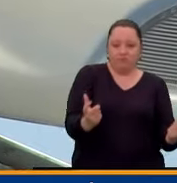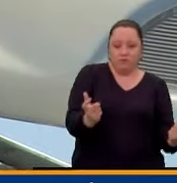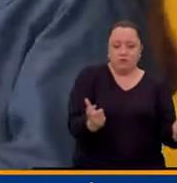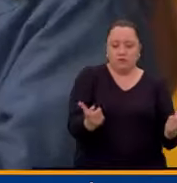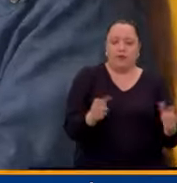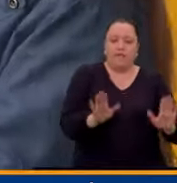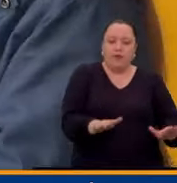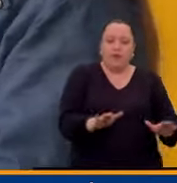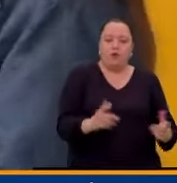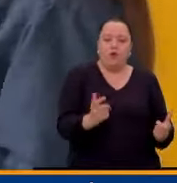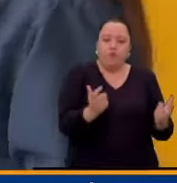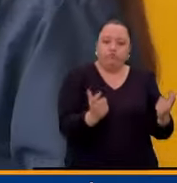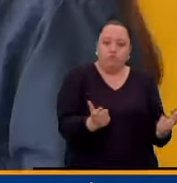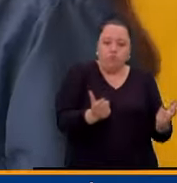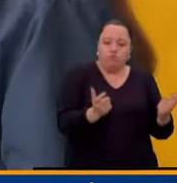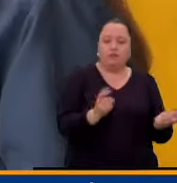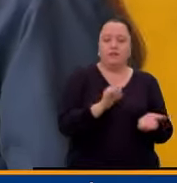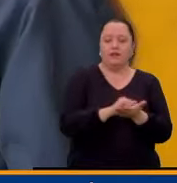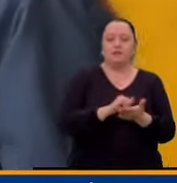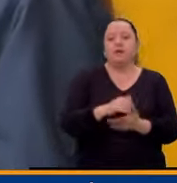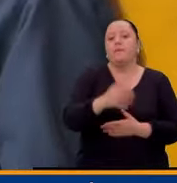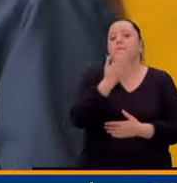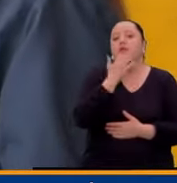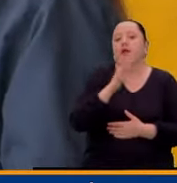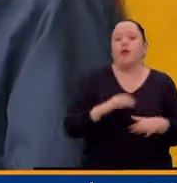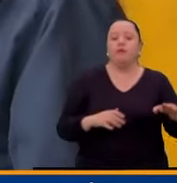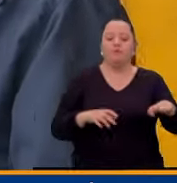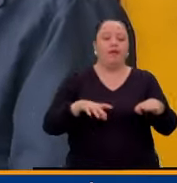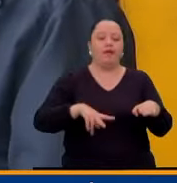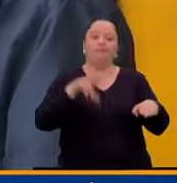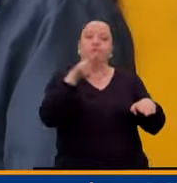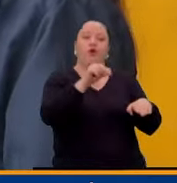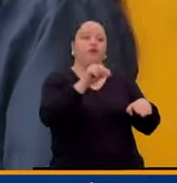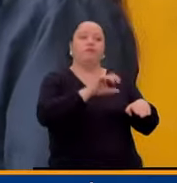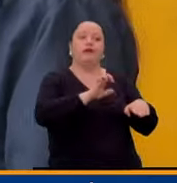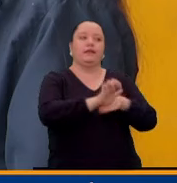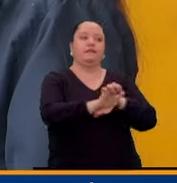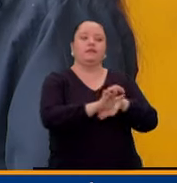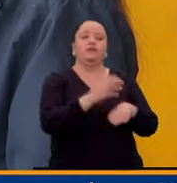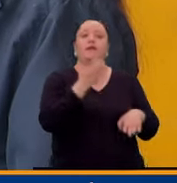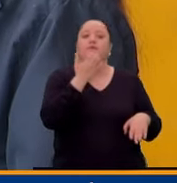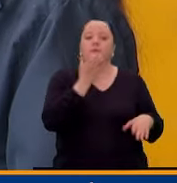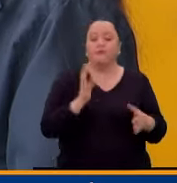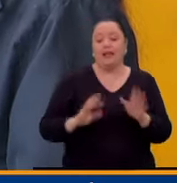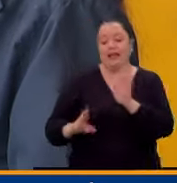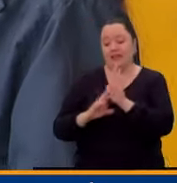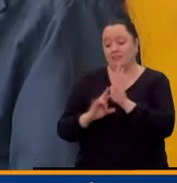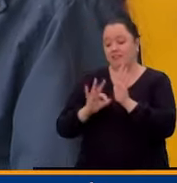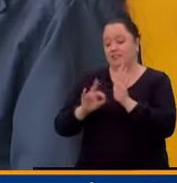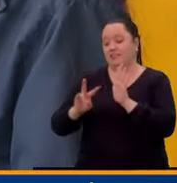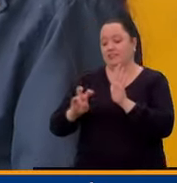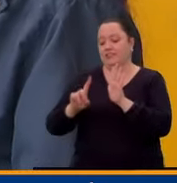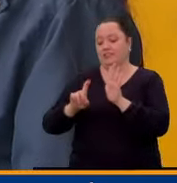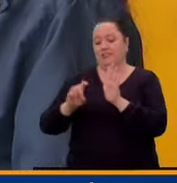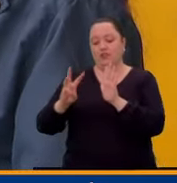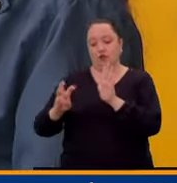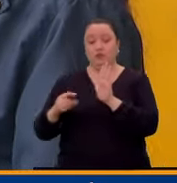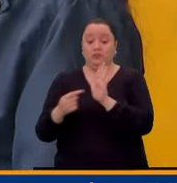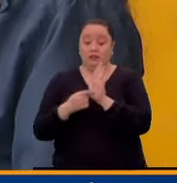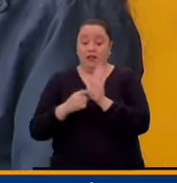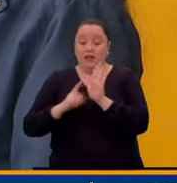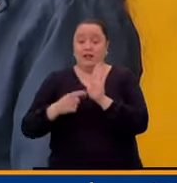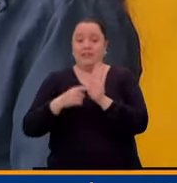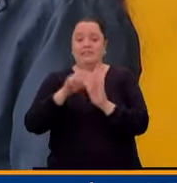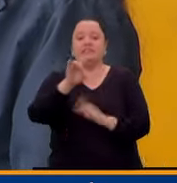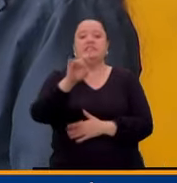suspensión. ¿Y qué pasa si, por ejemplo, aquí sale rechazado? Bueno, de acuerdo a la resolución 3768, esta nos da un tiempo